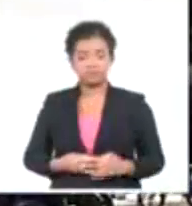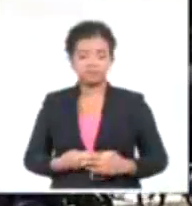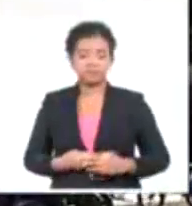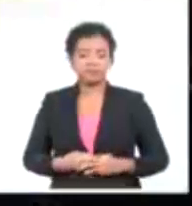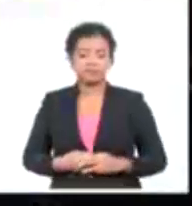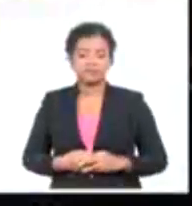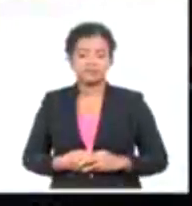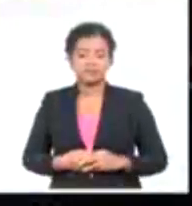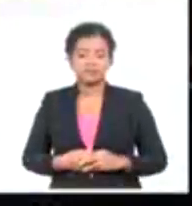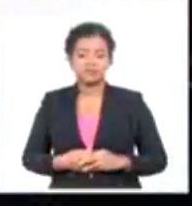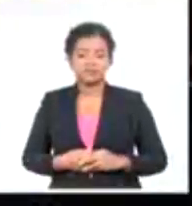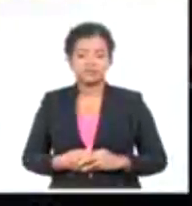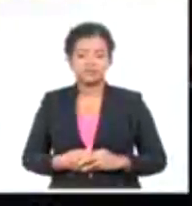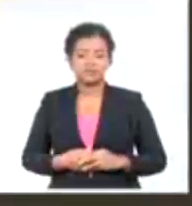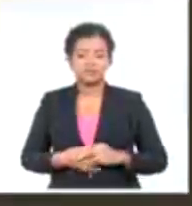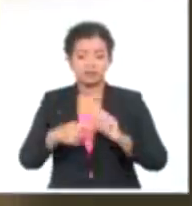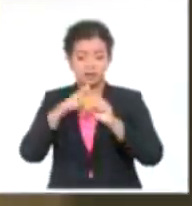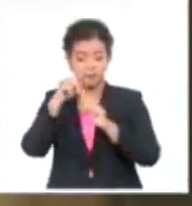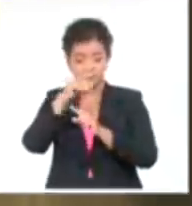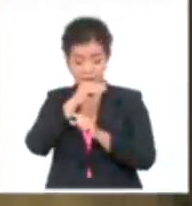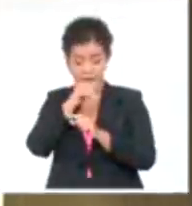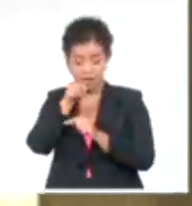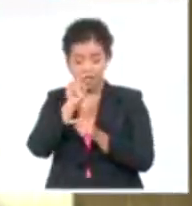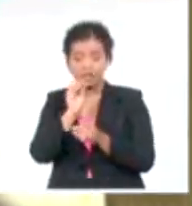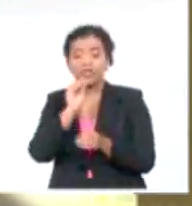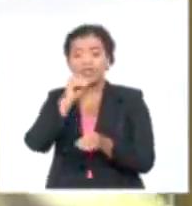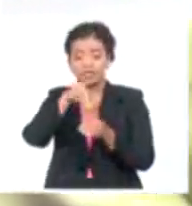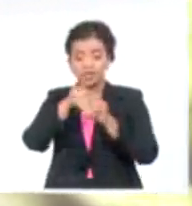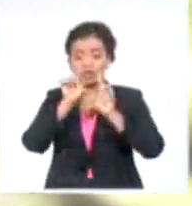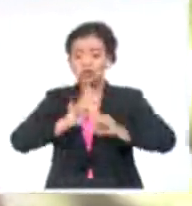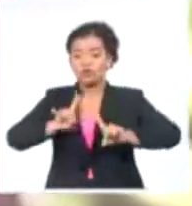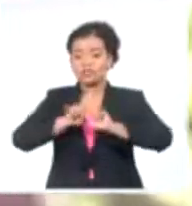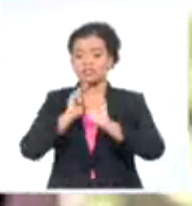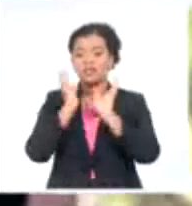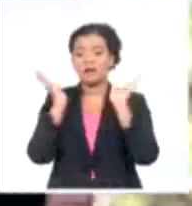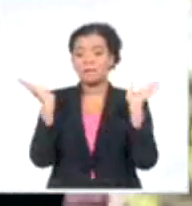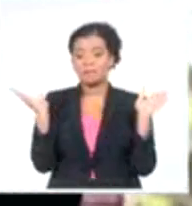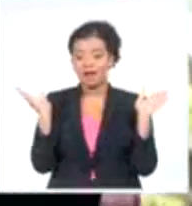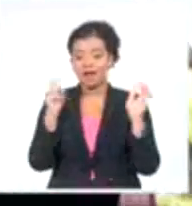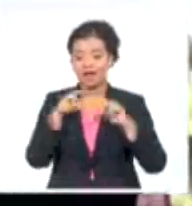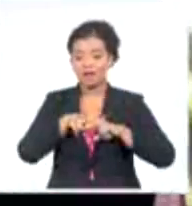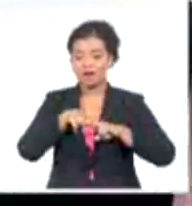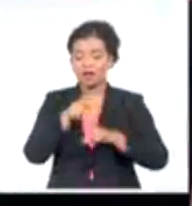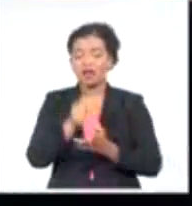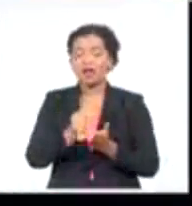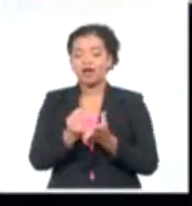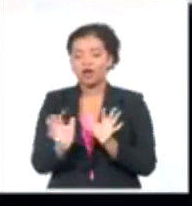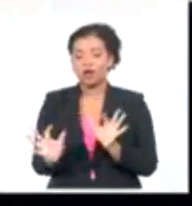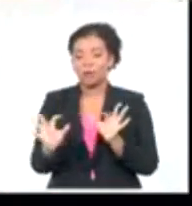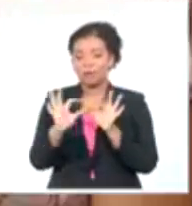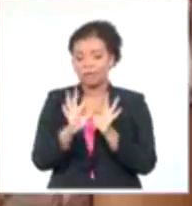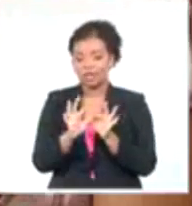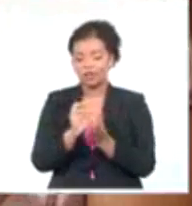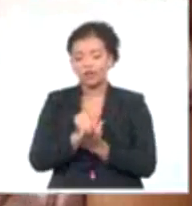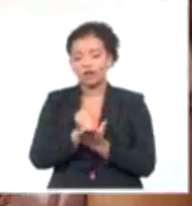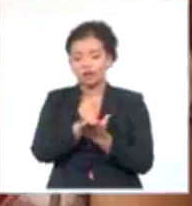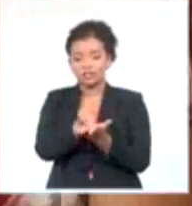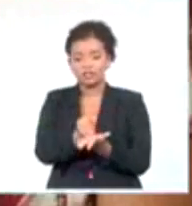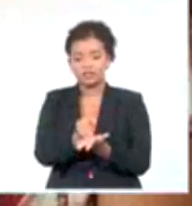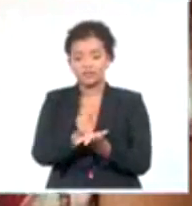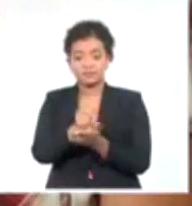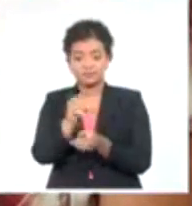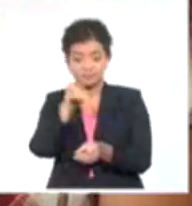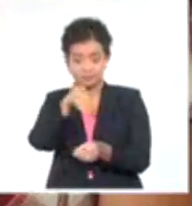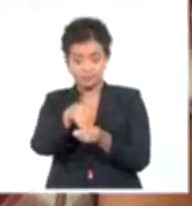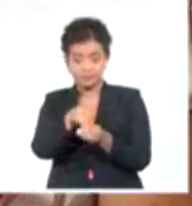Espoleta Tecnologías habita dentro de los muros del alma mater capitalina a partir de un convenio de colaboración. Y ellos forman parte de ese